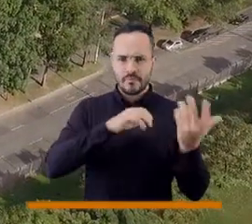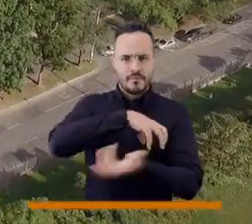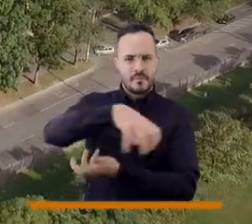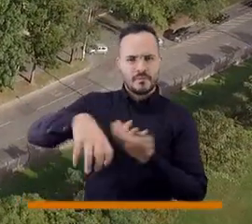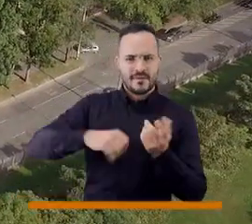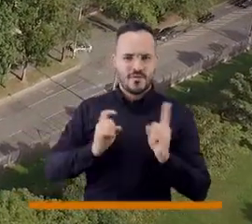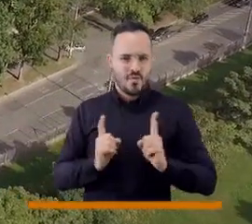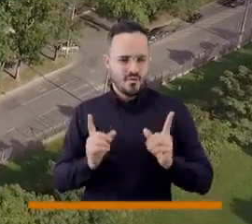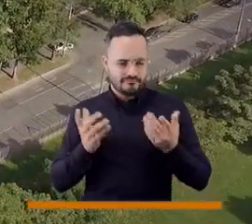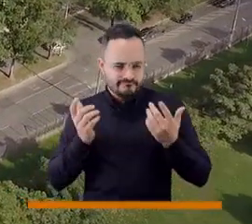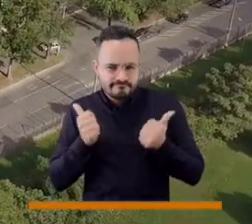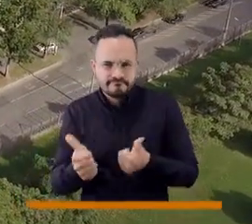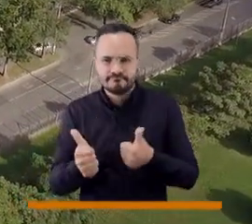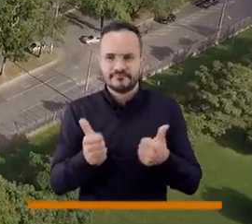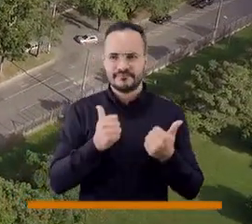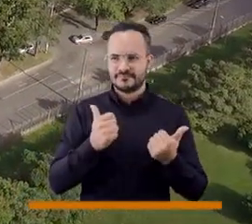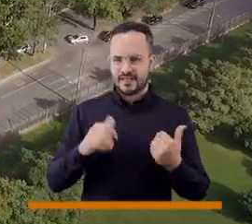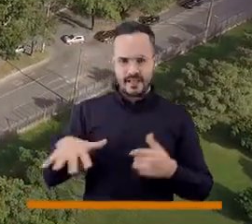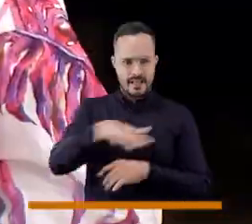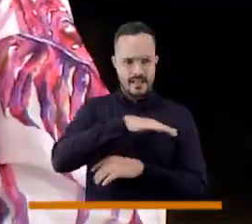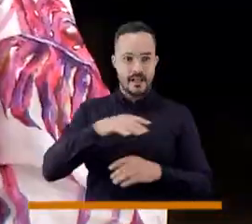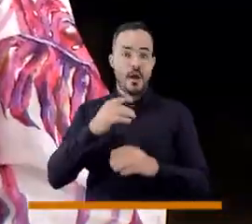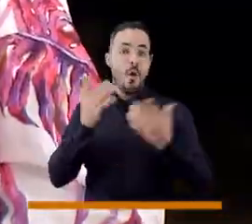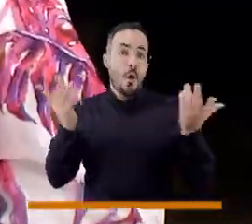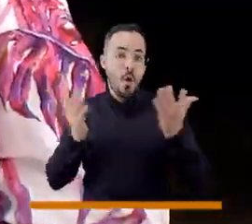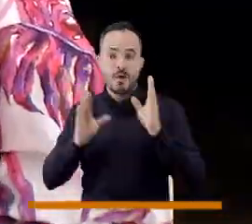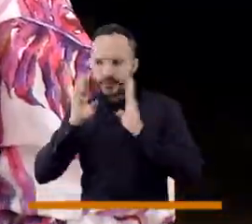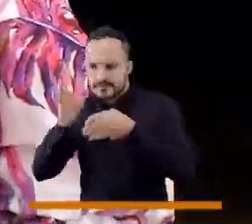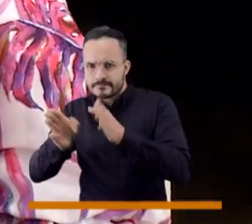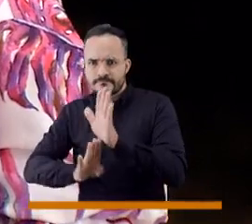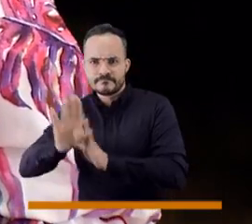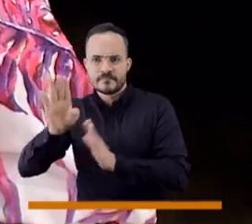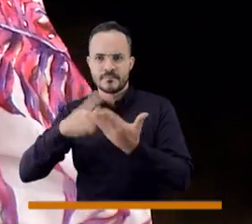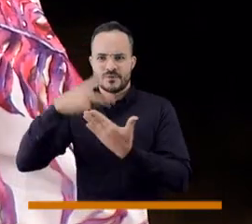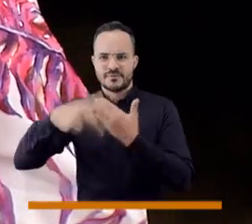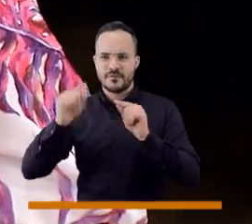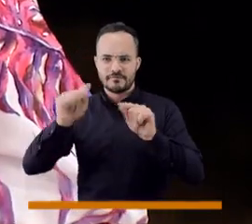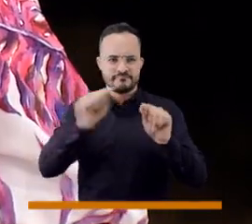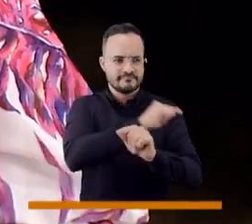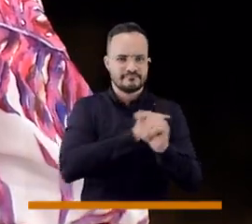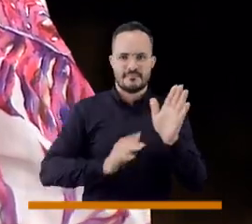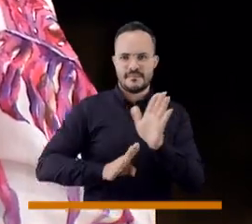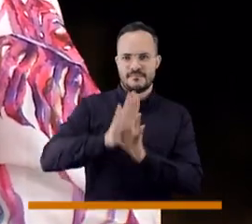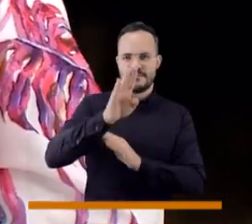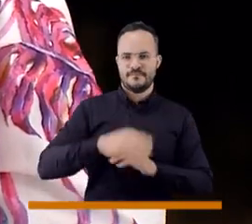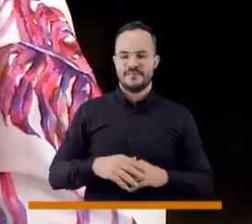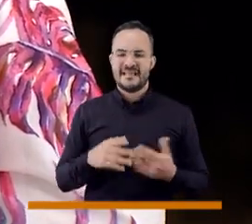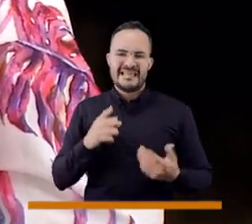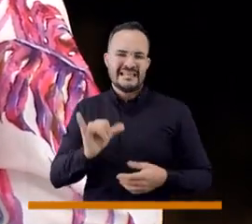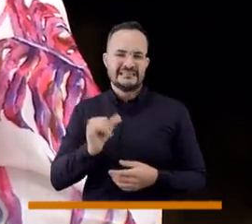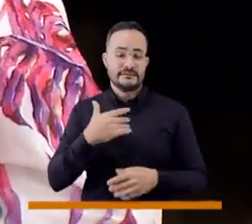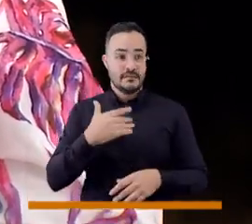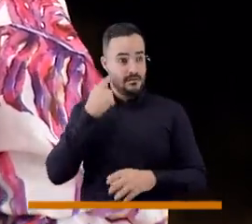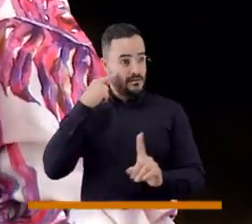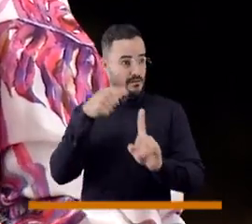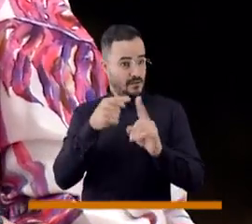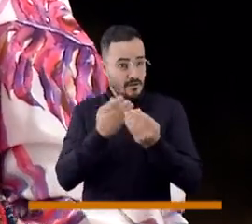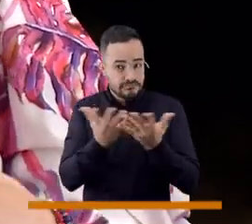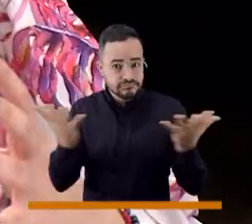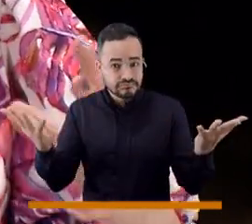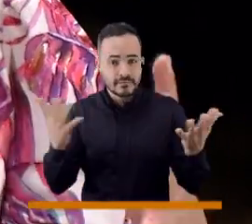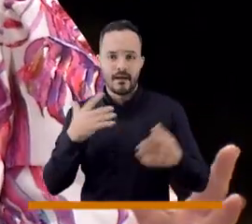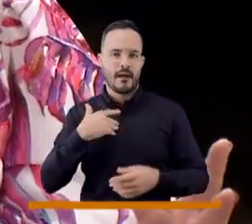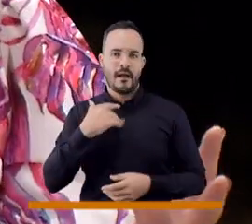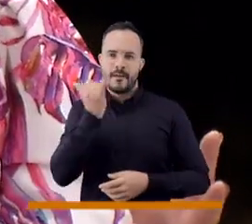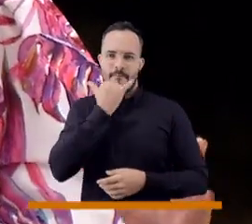en el tema del desarrollo de los territorios. Entonces por eso nosotros decimos, nos estamos equivocando, no lo estamos haciendo multipropósito si